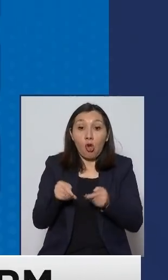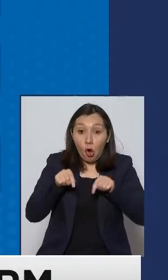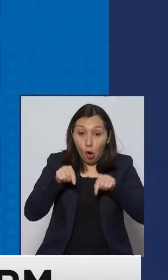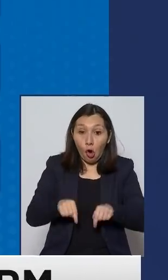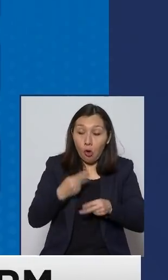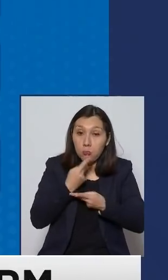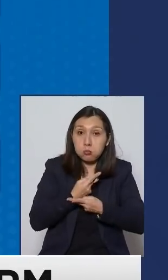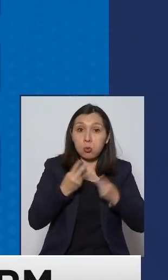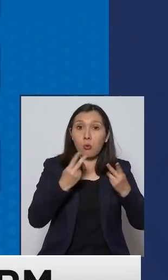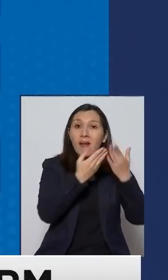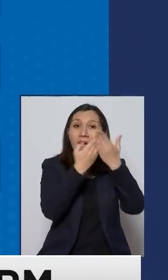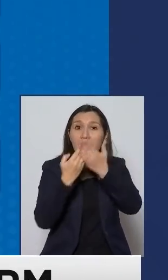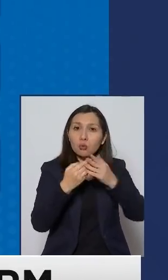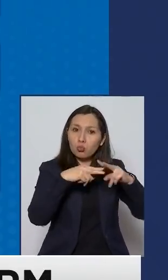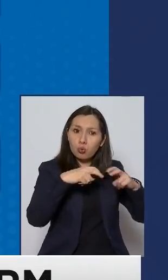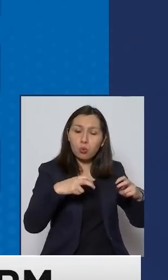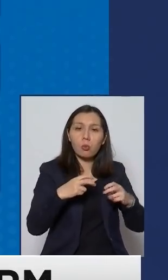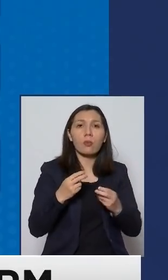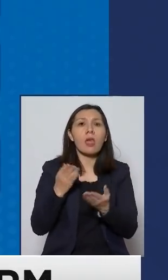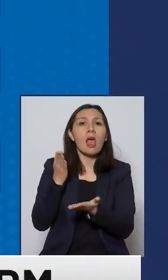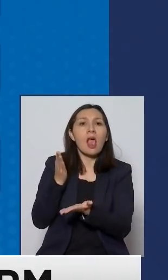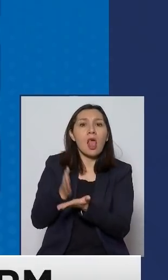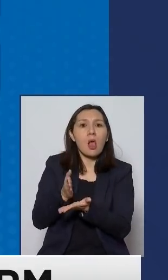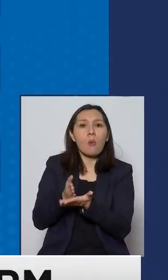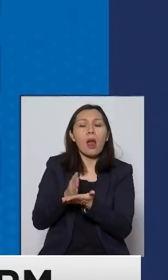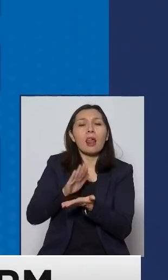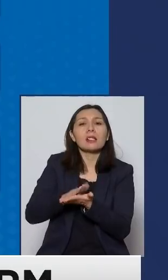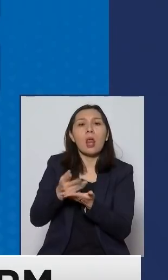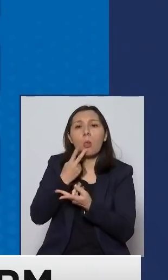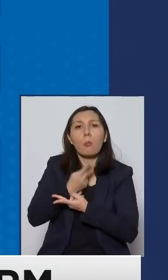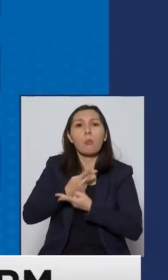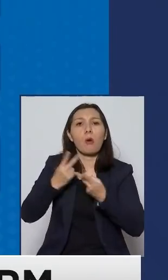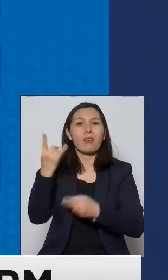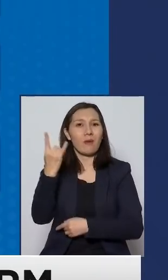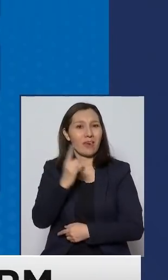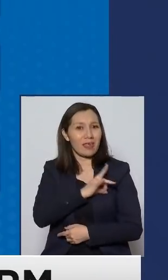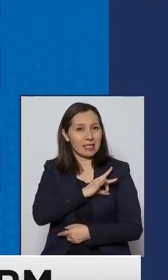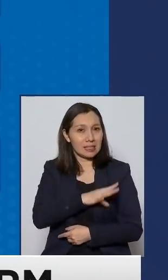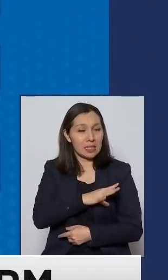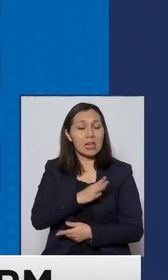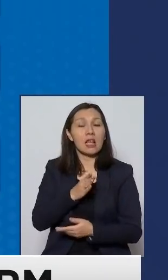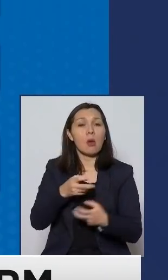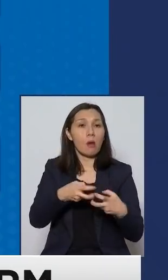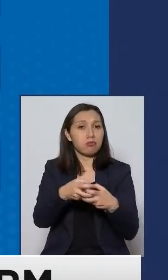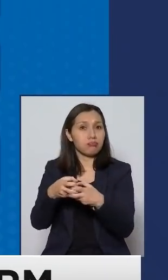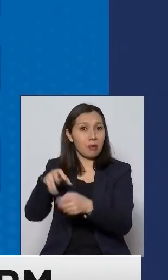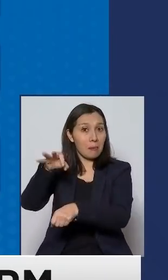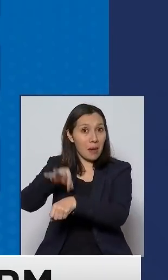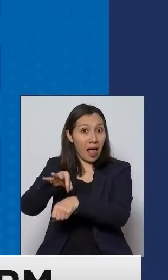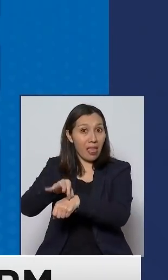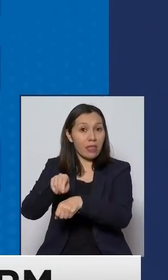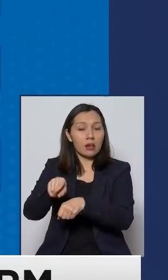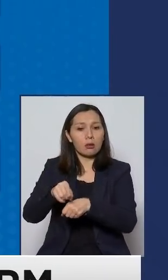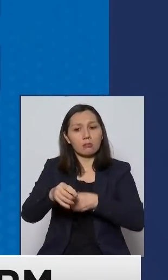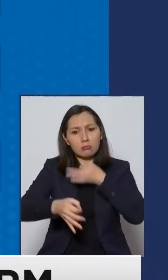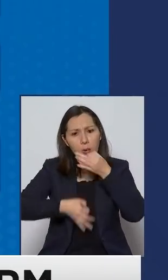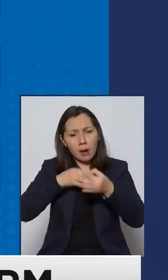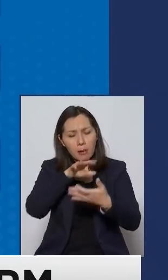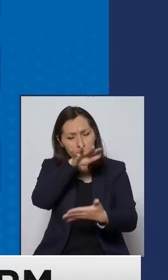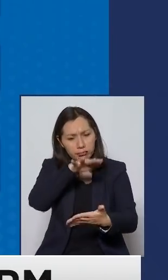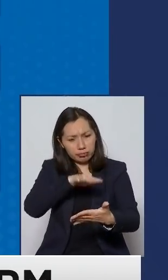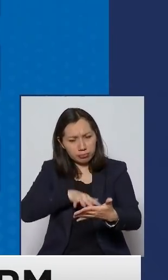publica un estudio de la escuela de salud pública de la universidad de chile y el colegio médico donde se relata que